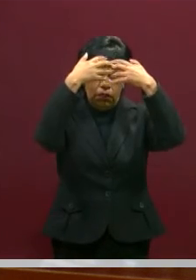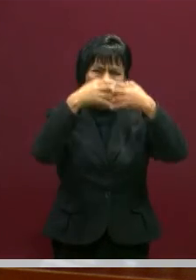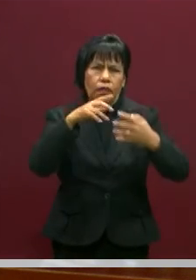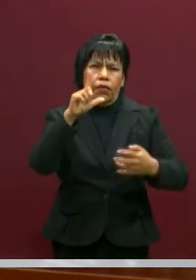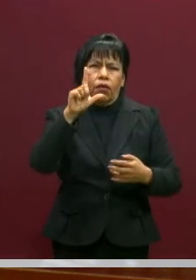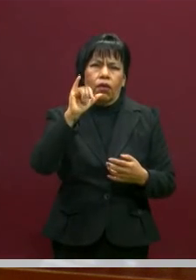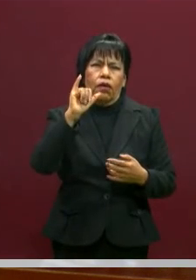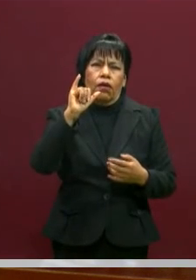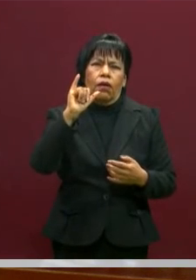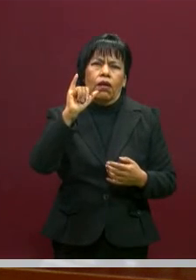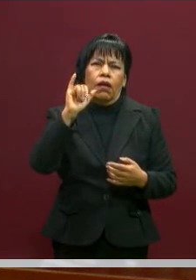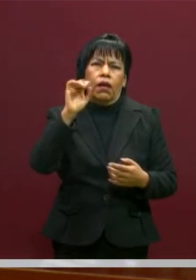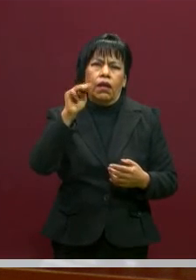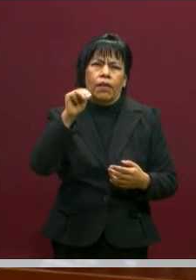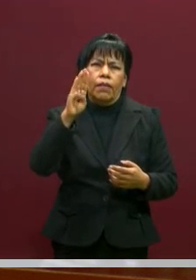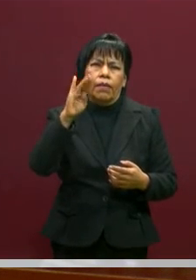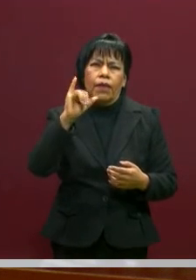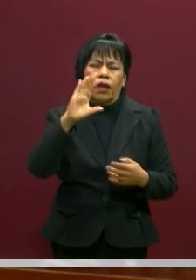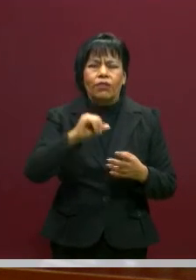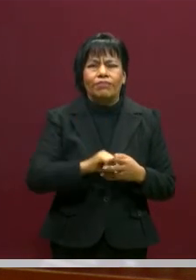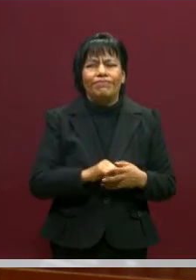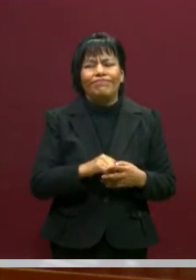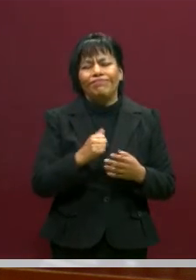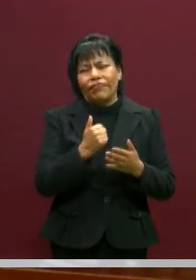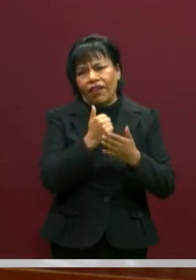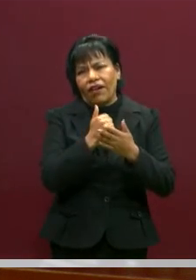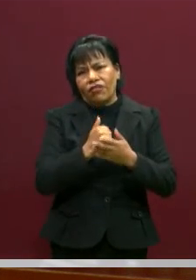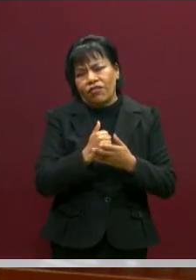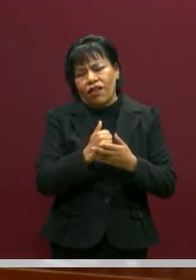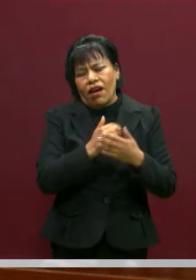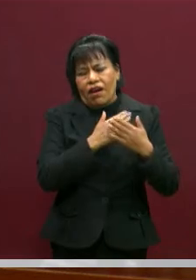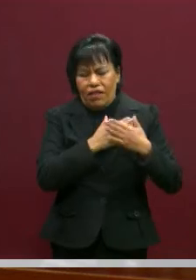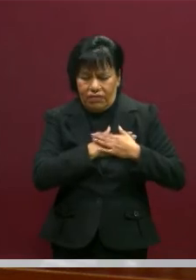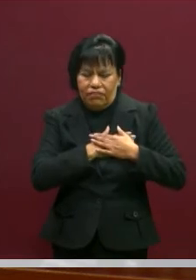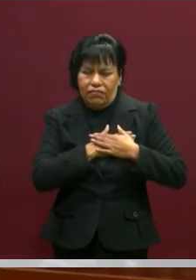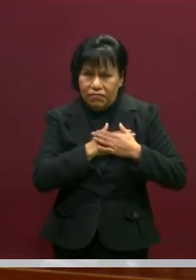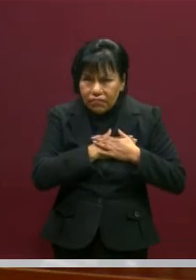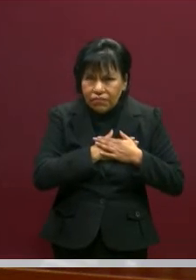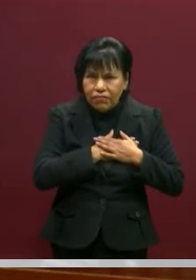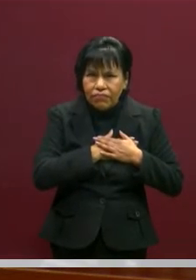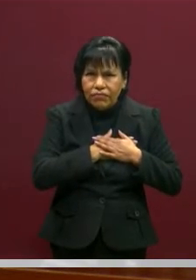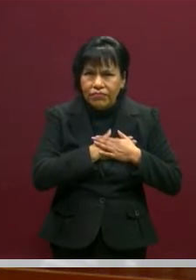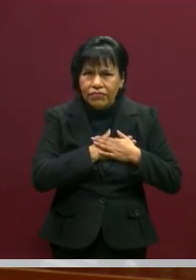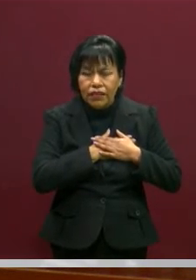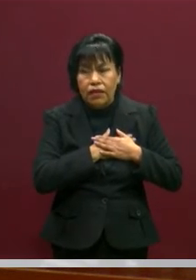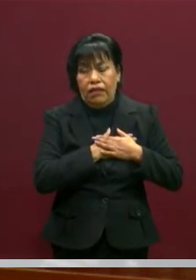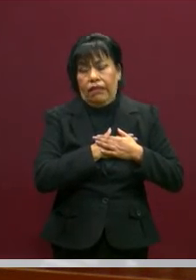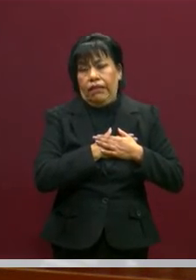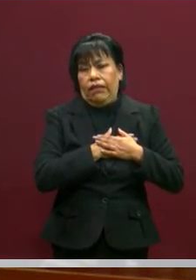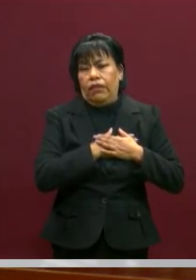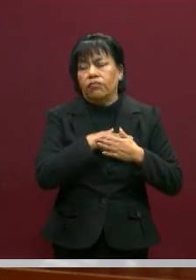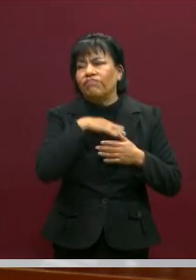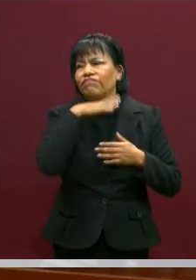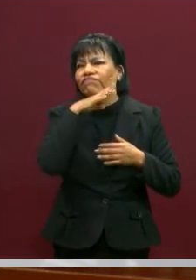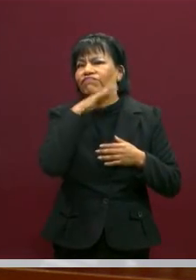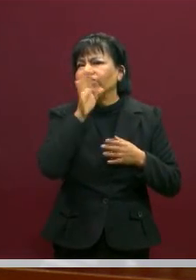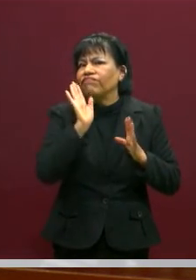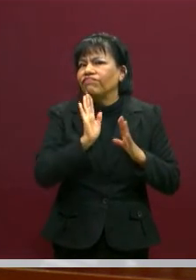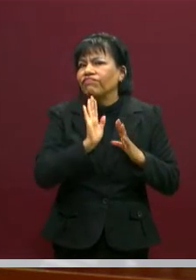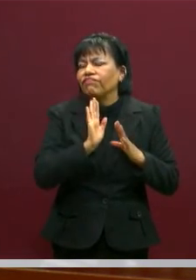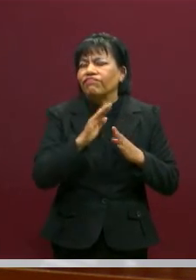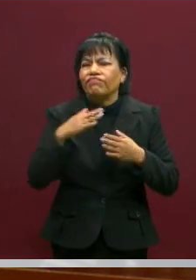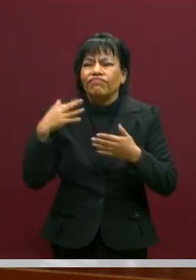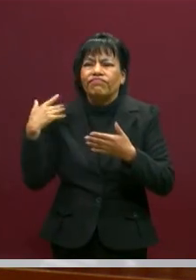que es el que nos lleva a ser tiernos, a la amorización. Y eso se ha descuidado, porque a lo largo de la